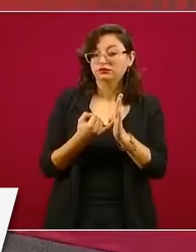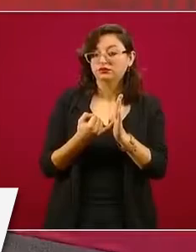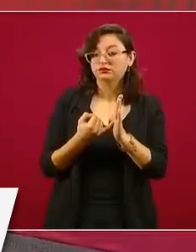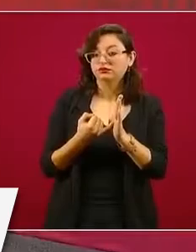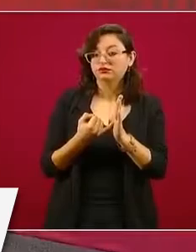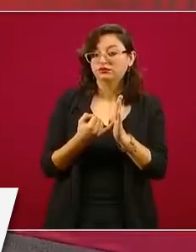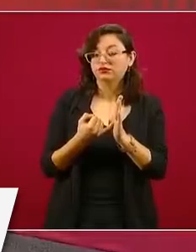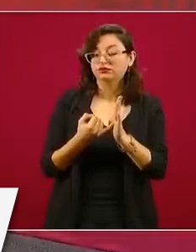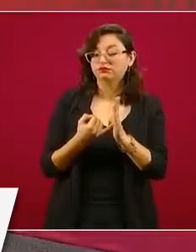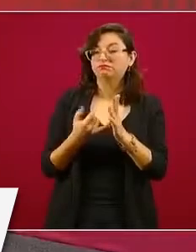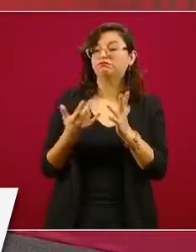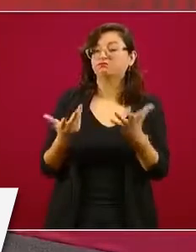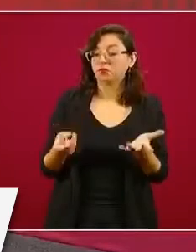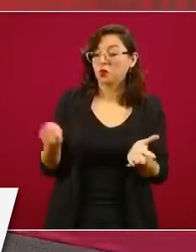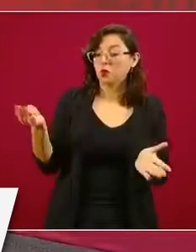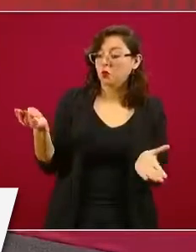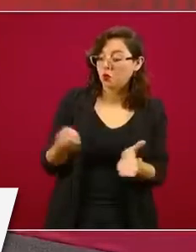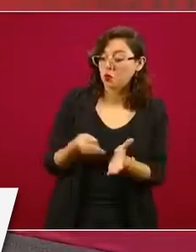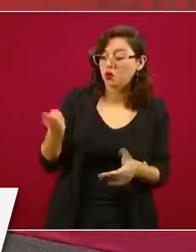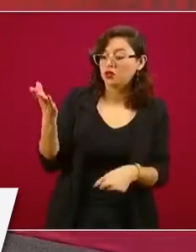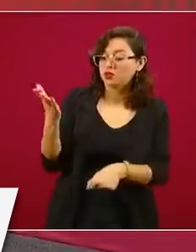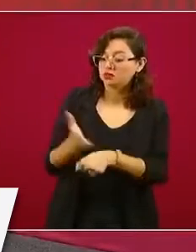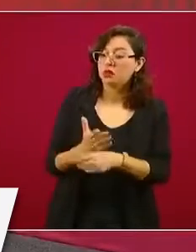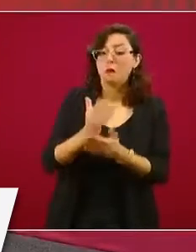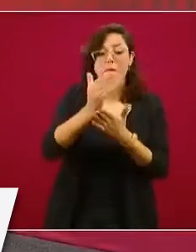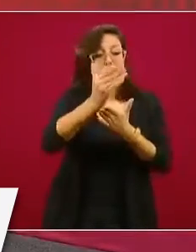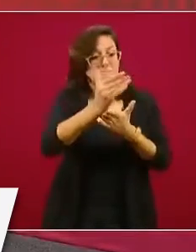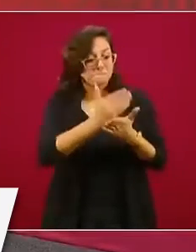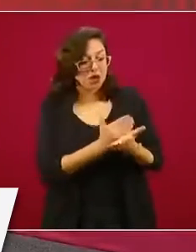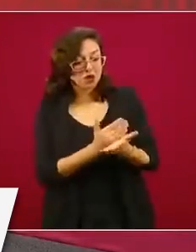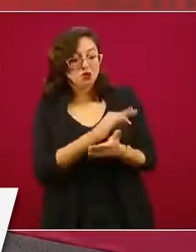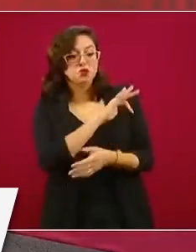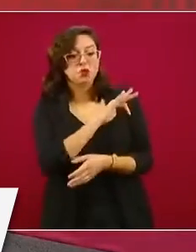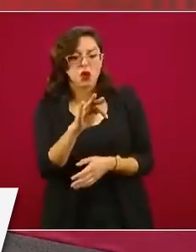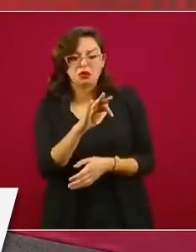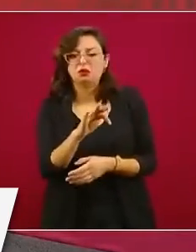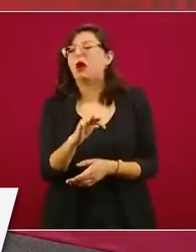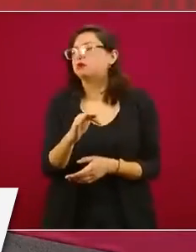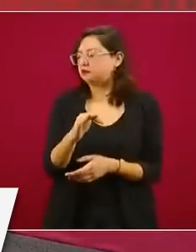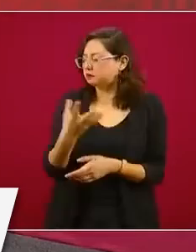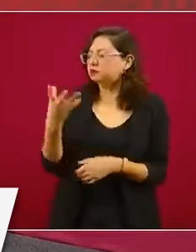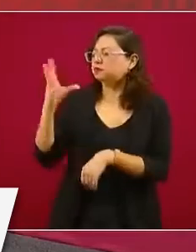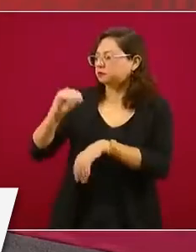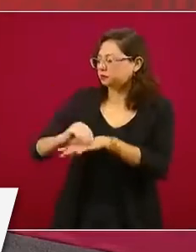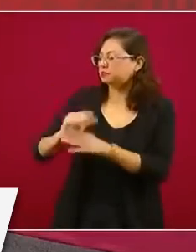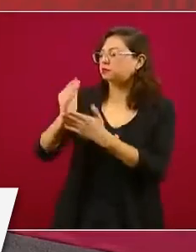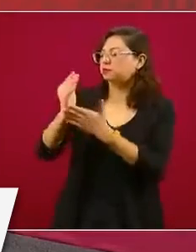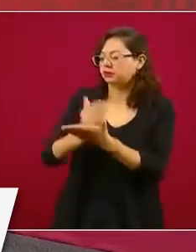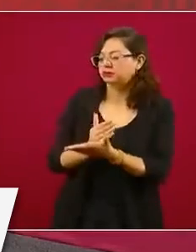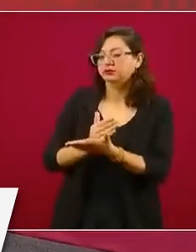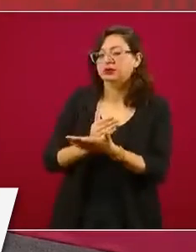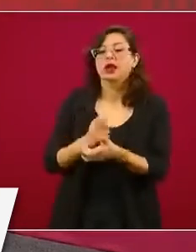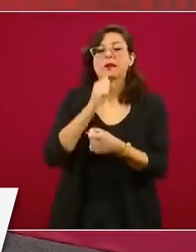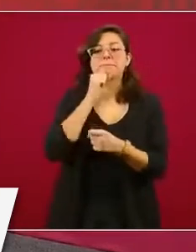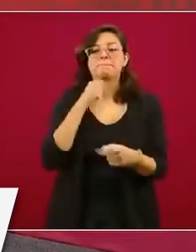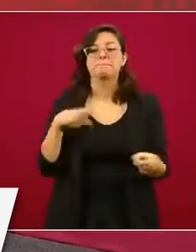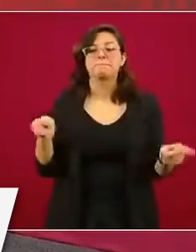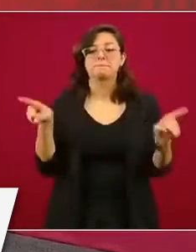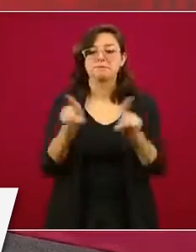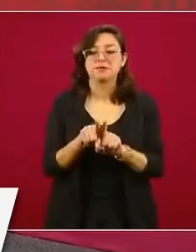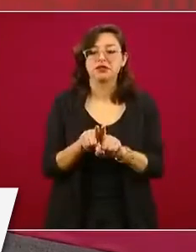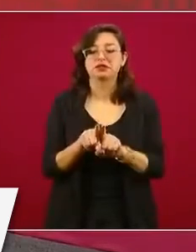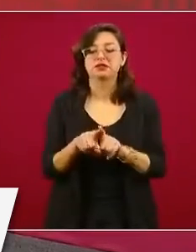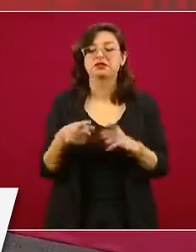las multas y de los recargos, se les aplica una disminución. También en aquellos casos en los que se pueda